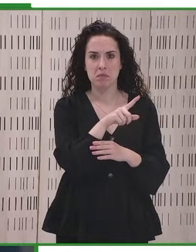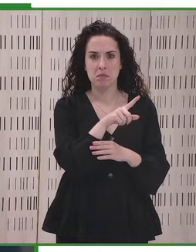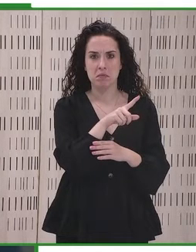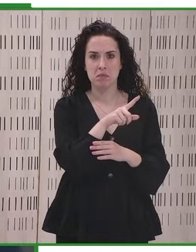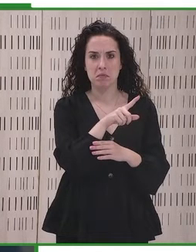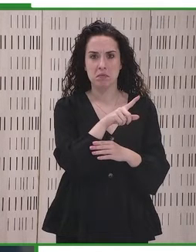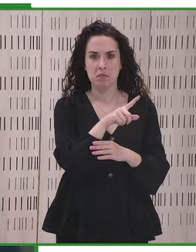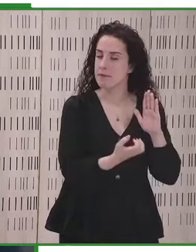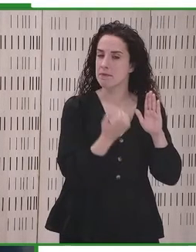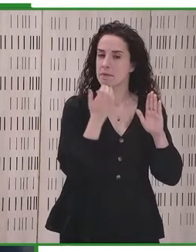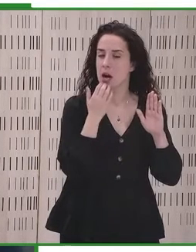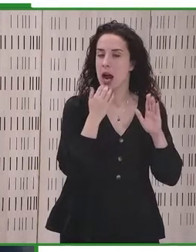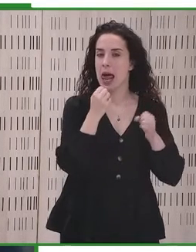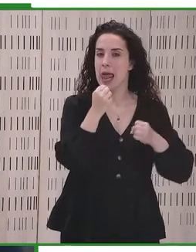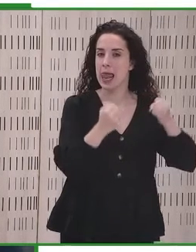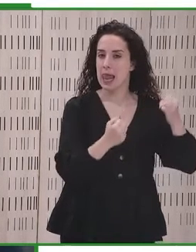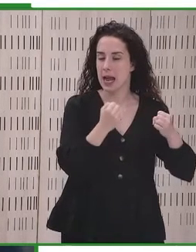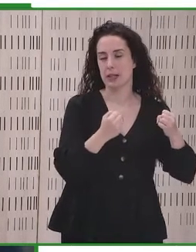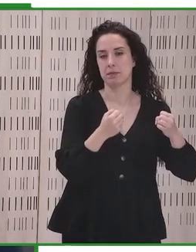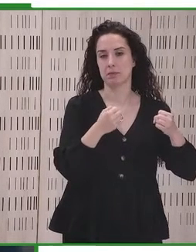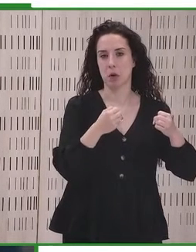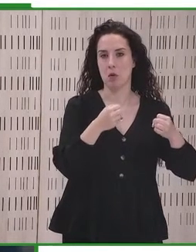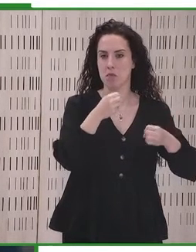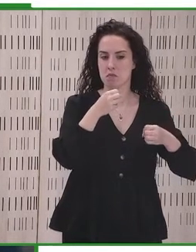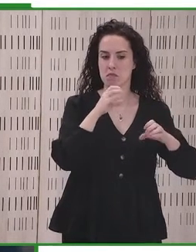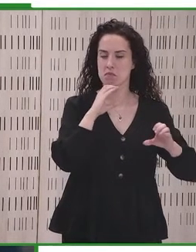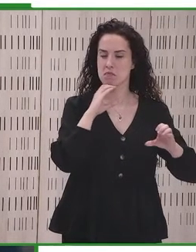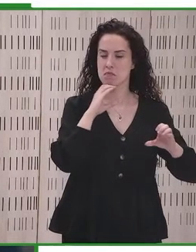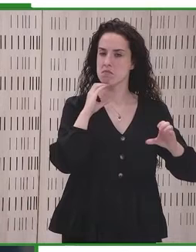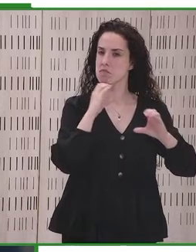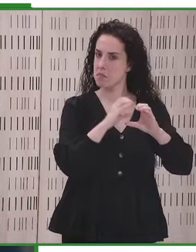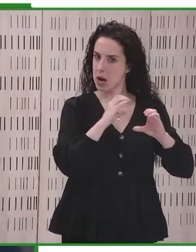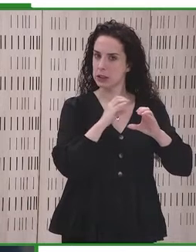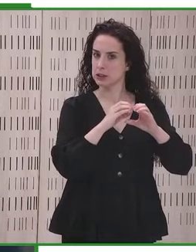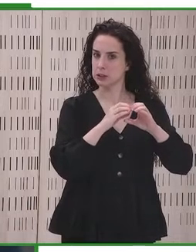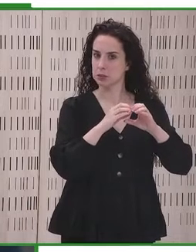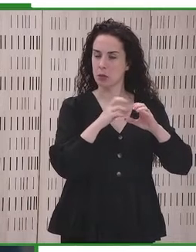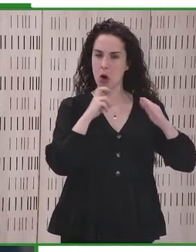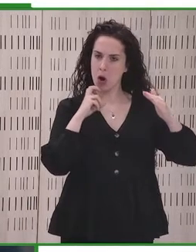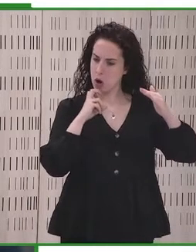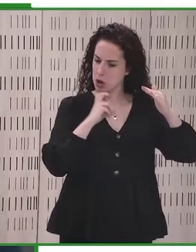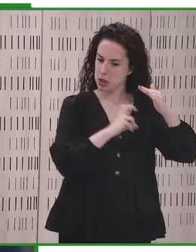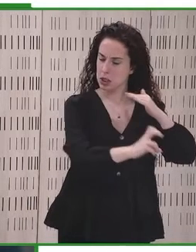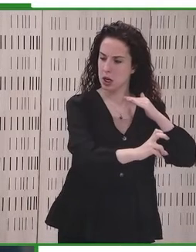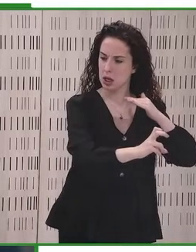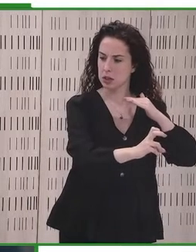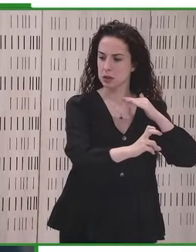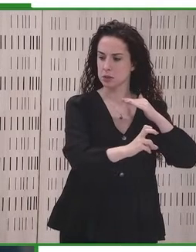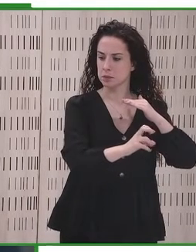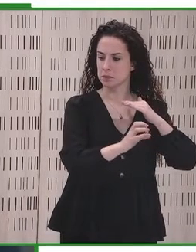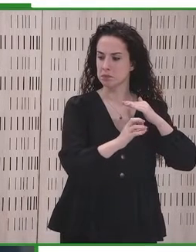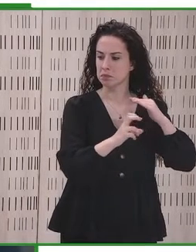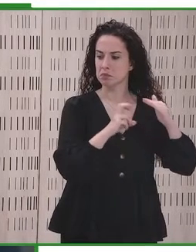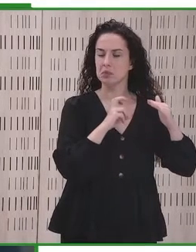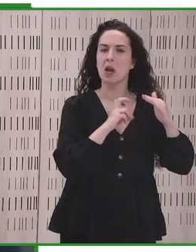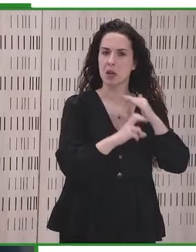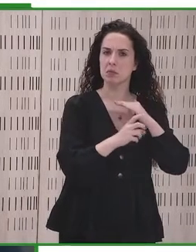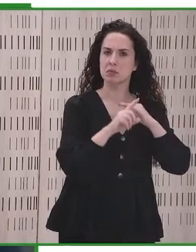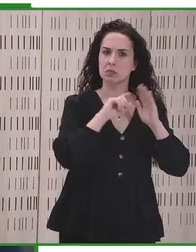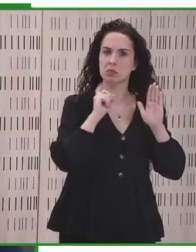of There is a about transportation related to vehicles, in